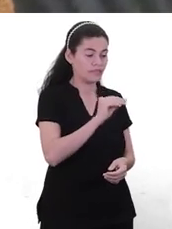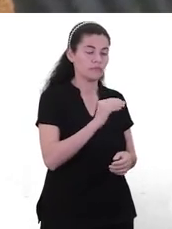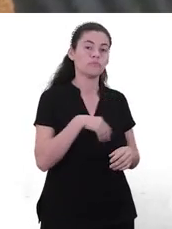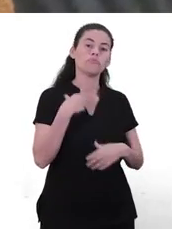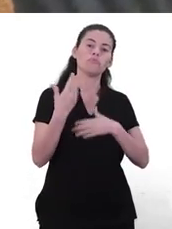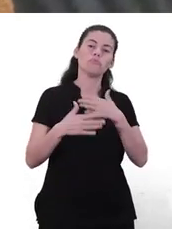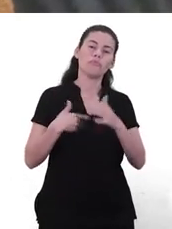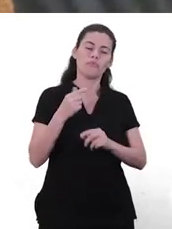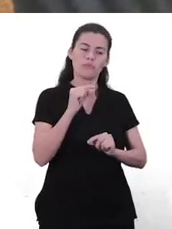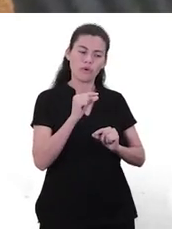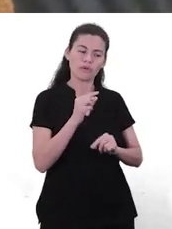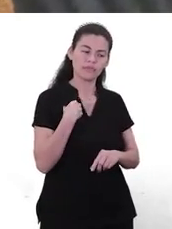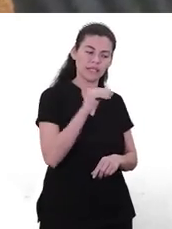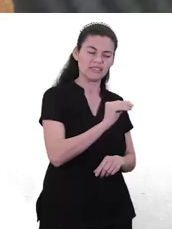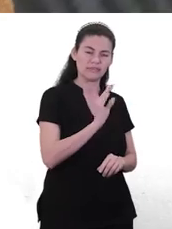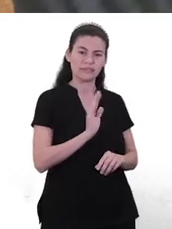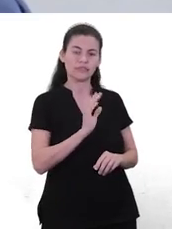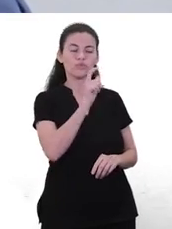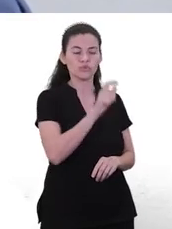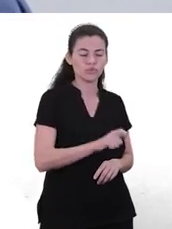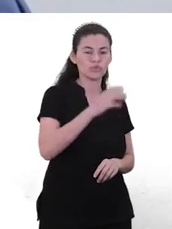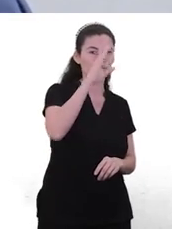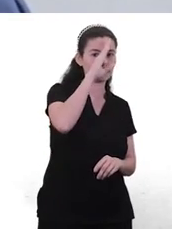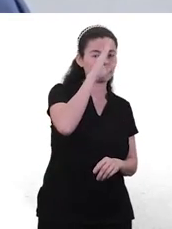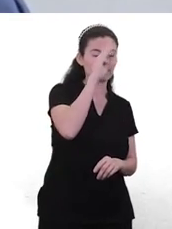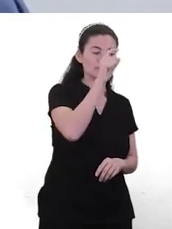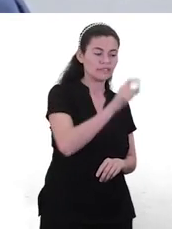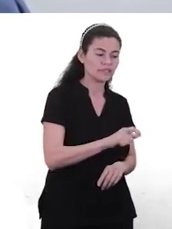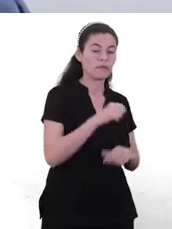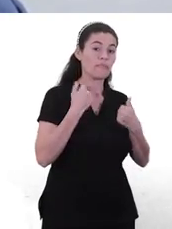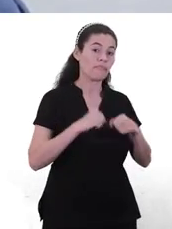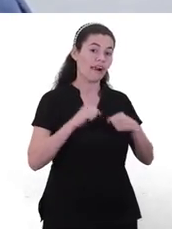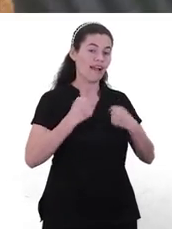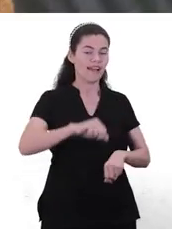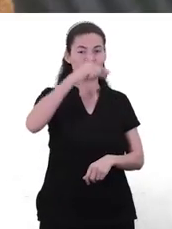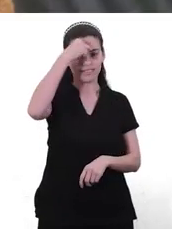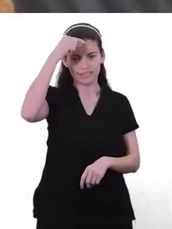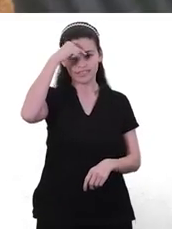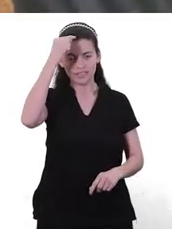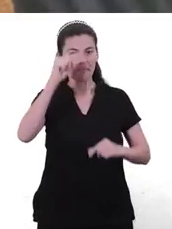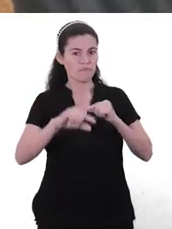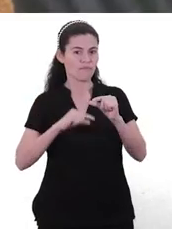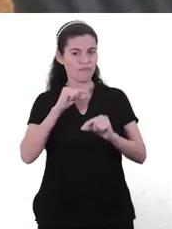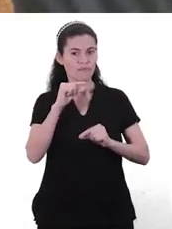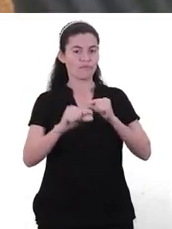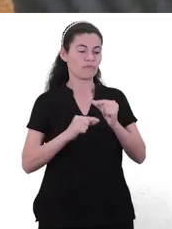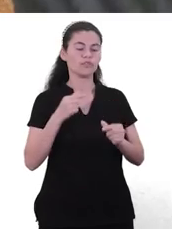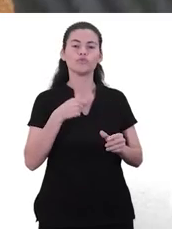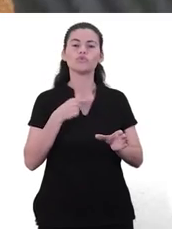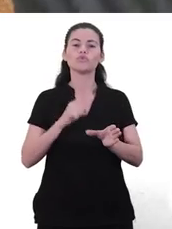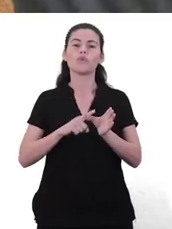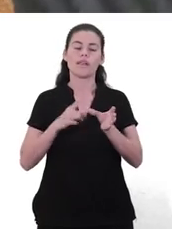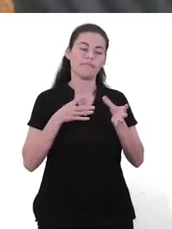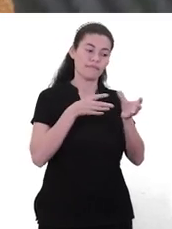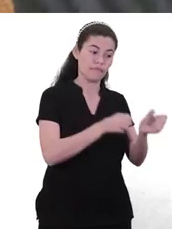Vamos a empezar a apoyar y vamos a ir sacando el apoyo, ¿verdad? Como para que sea un hábito personal. sea un hábito, pero estamos ahí, es un apoyo que le damos. No es